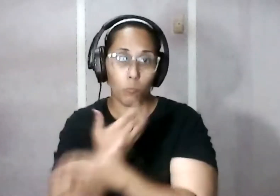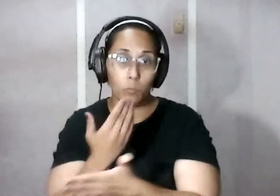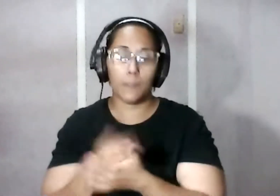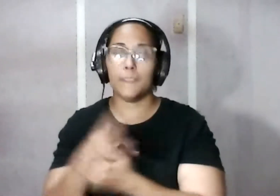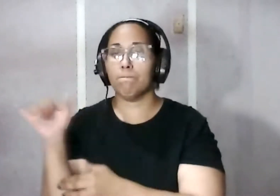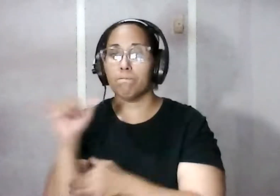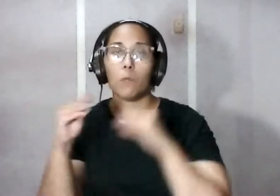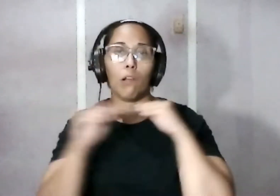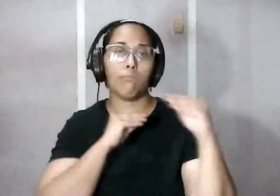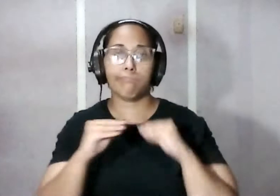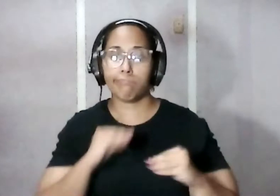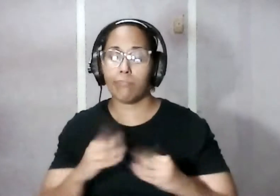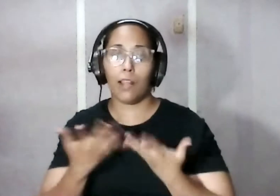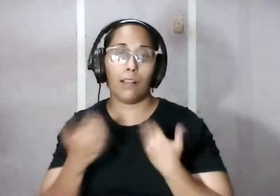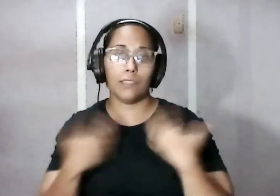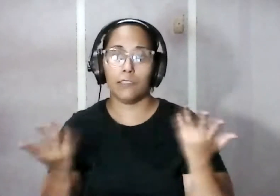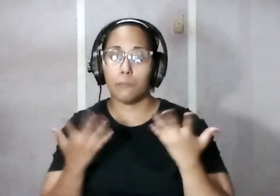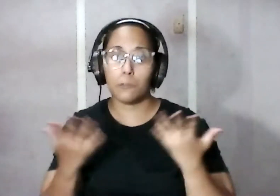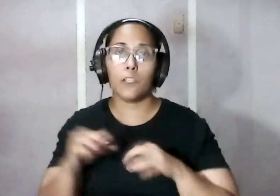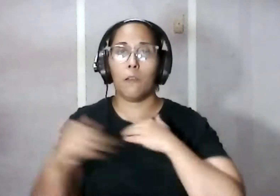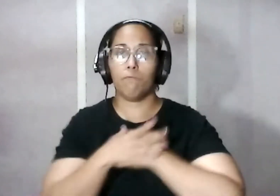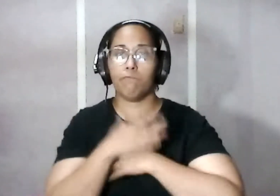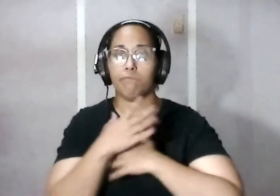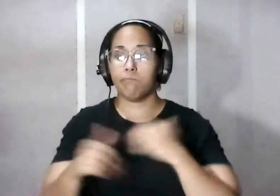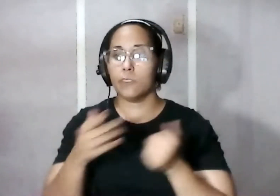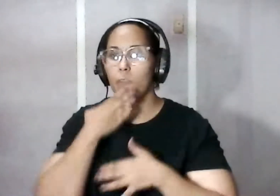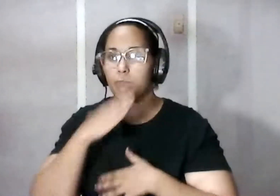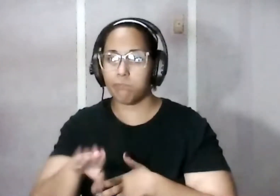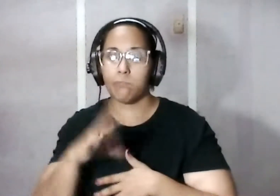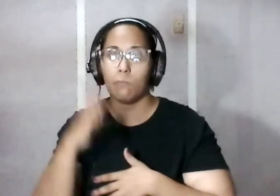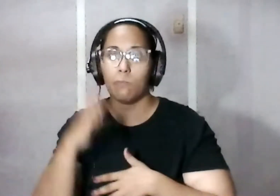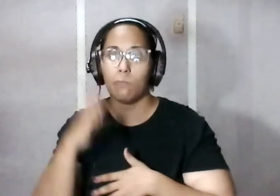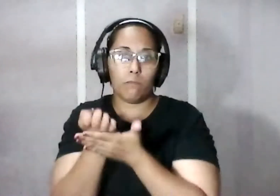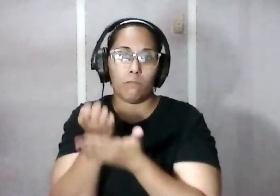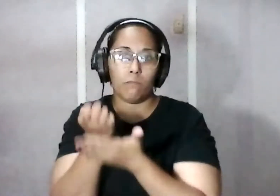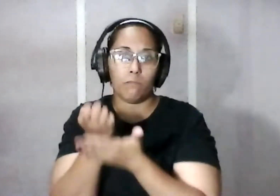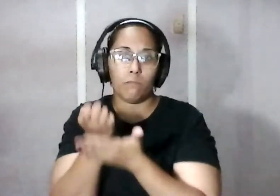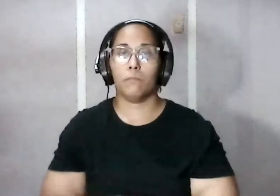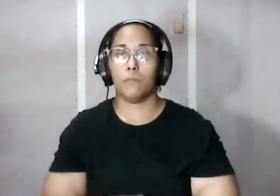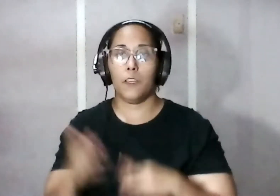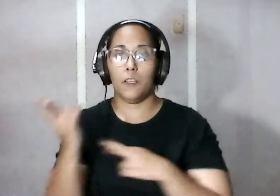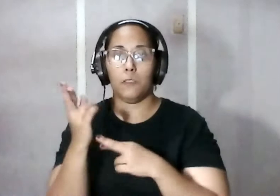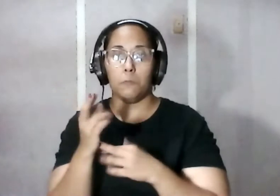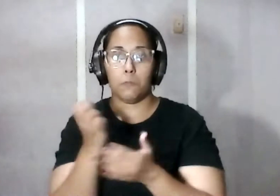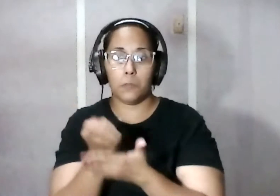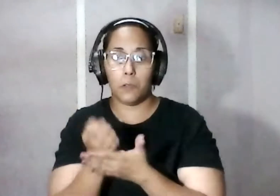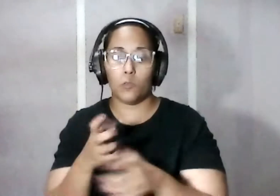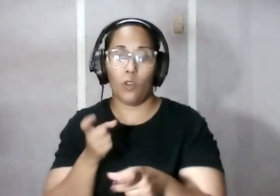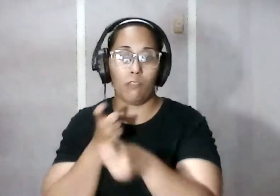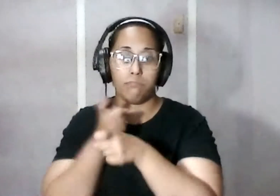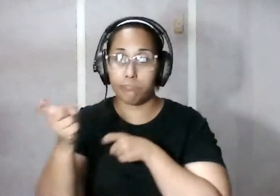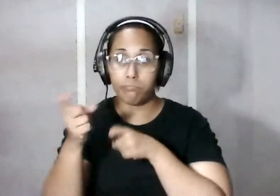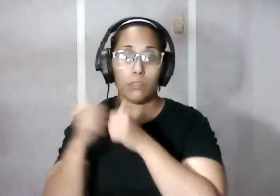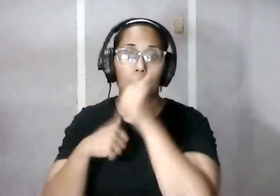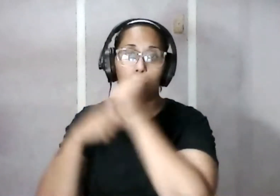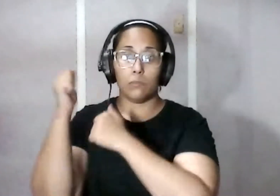repararse las existentes que se encontraban en mal estado económico porque no había recursos económicos esto no sólo afectó a la construcción